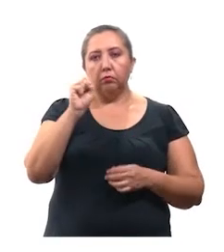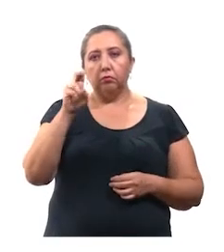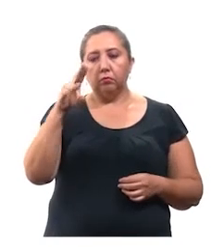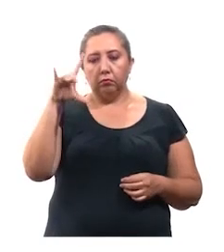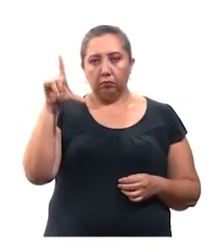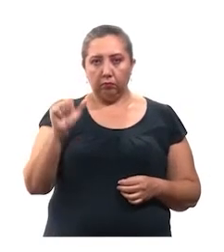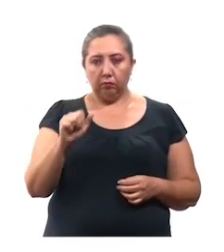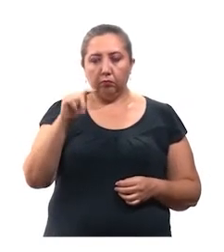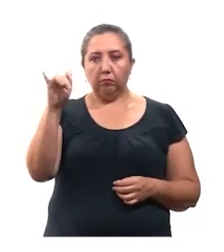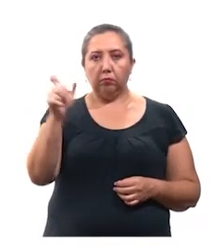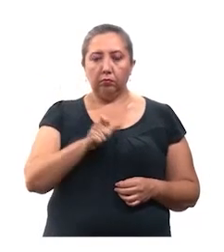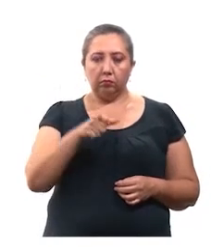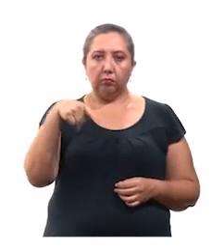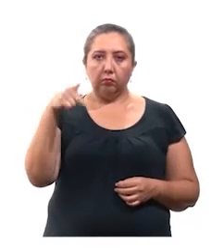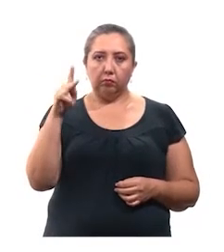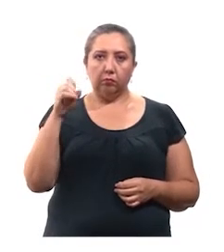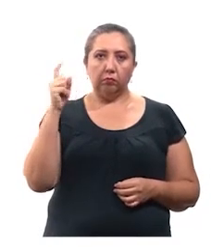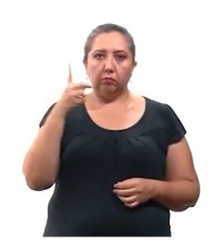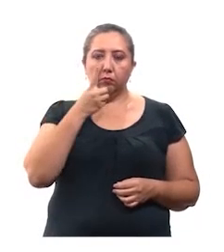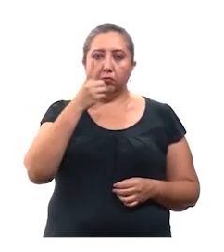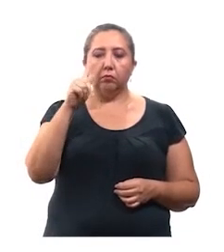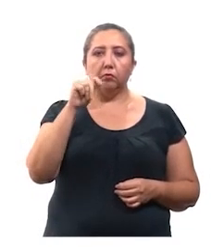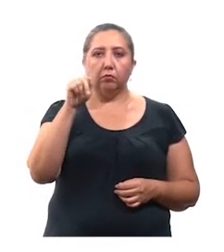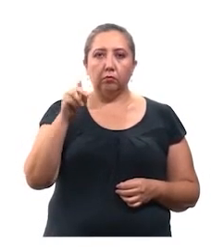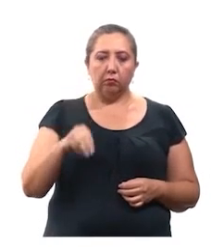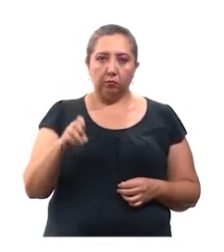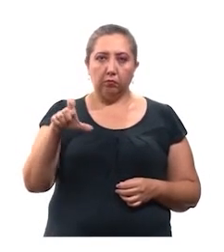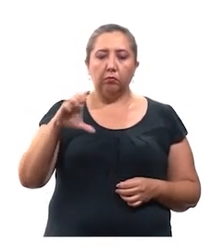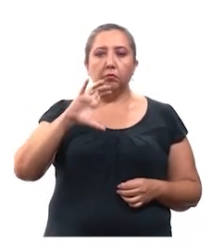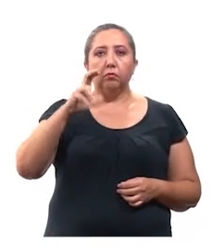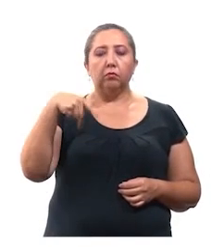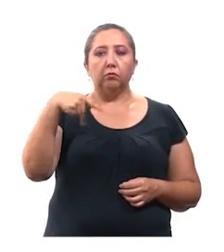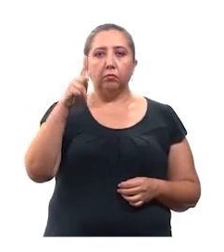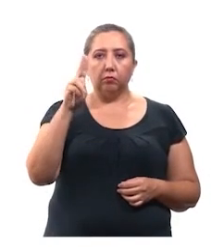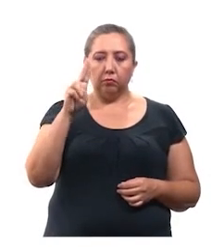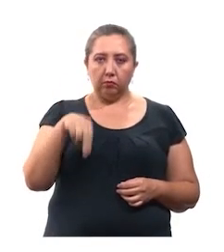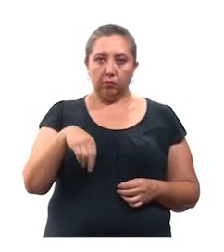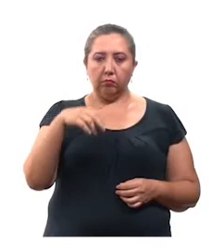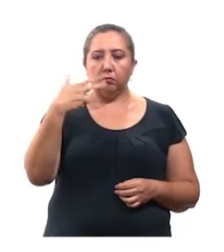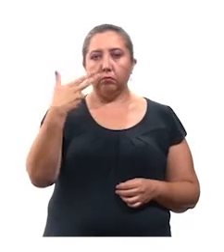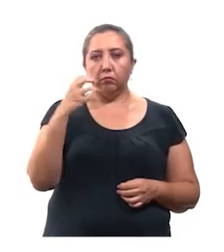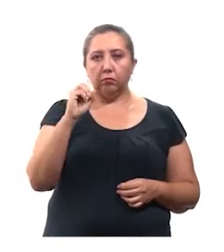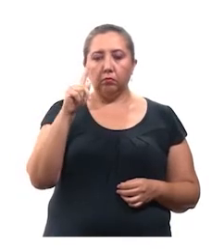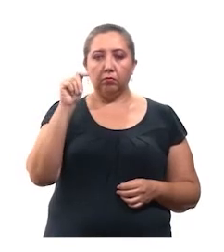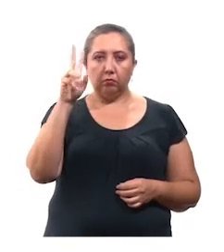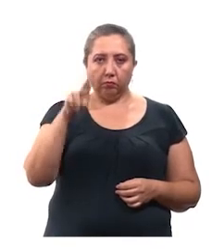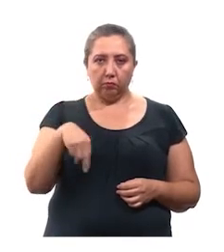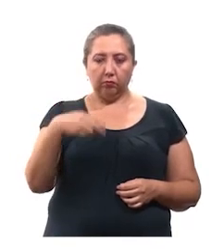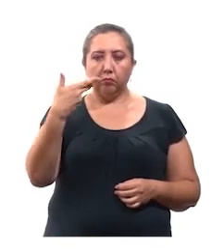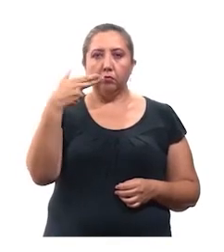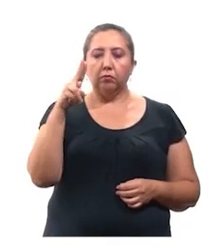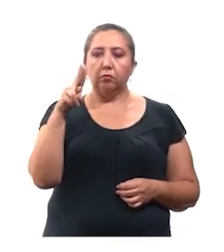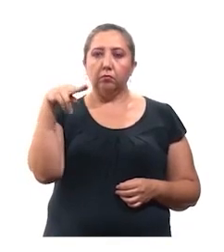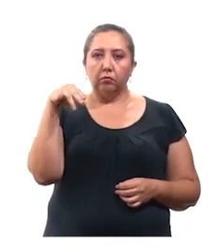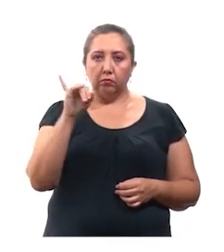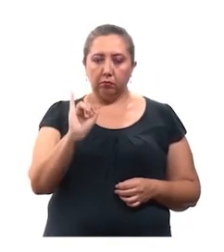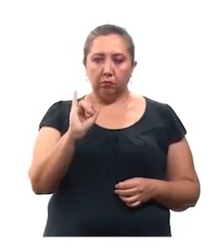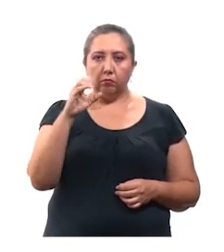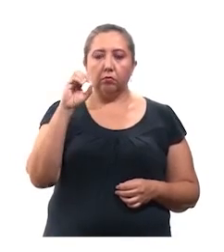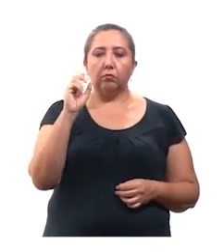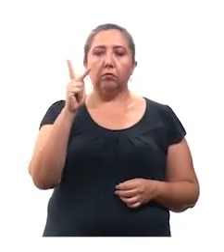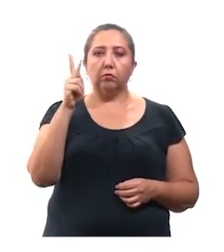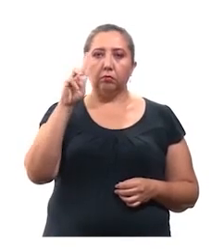827, valladolid 4426, kanazin 3 mil 604, progreso 2 mil